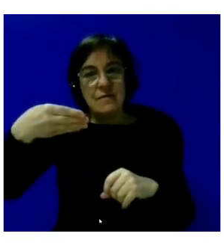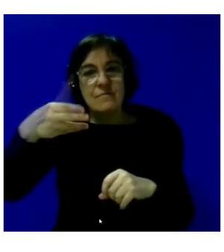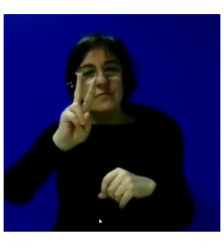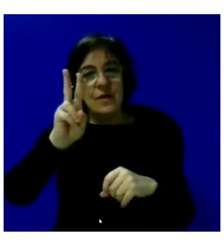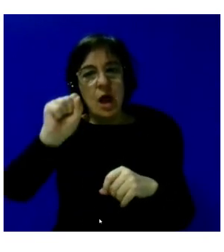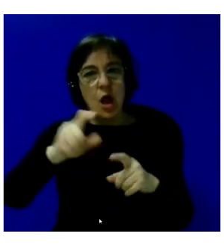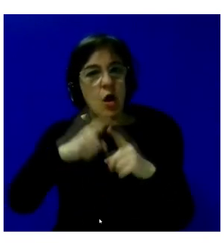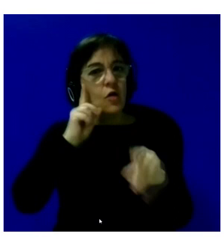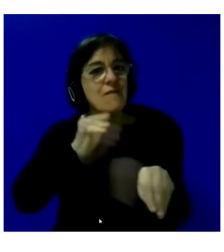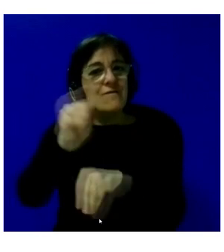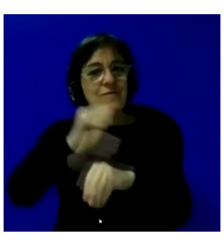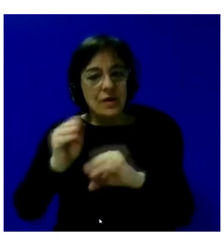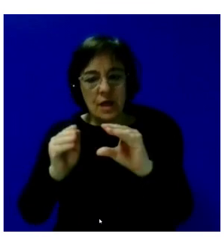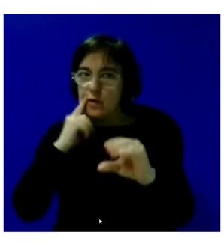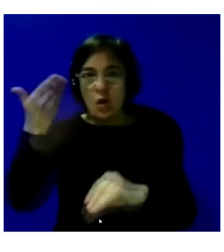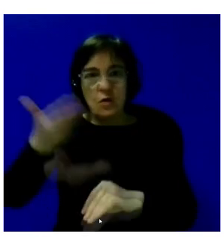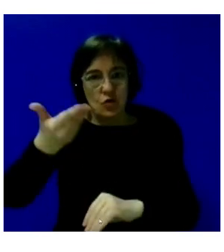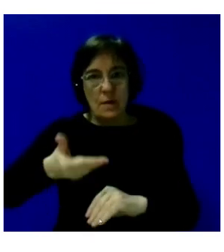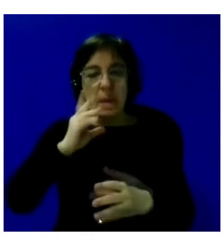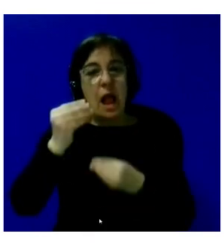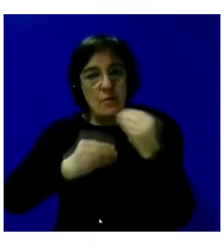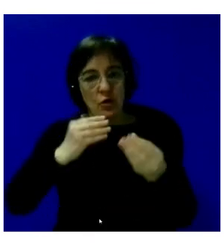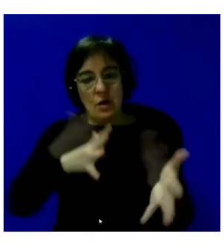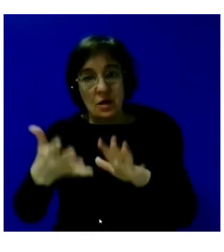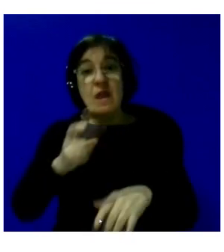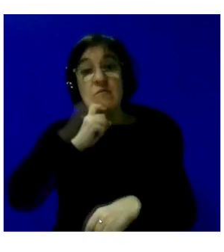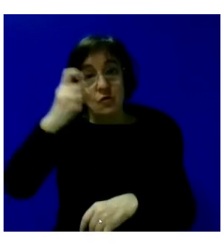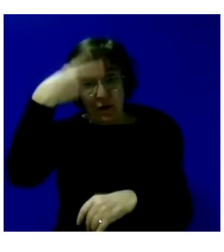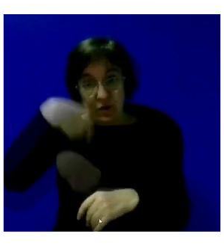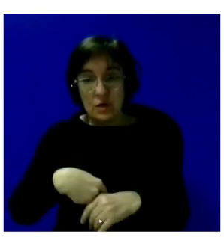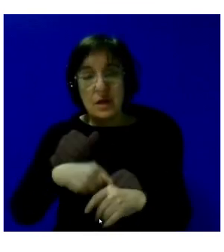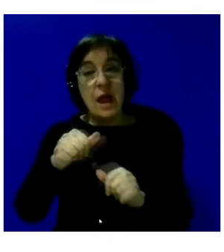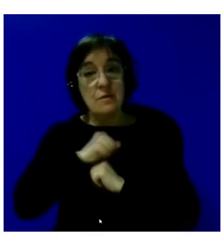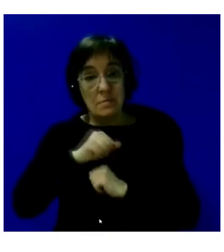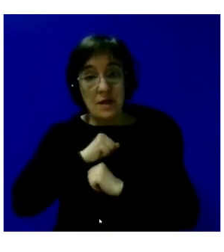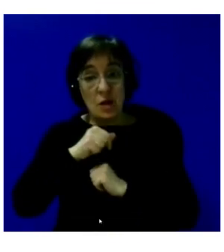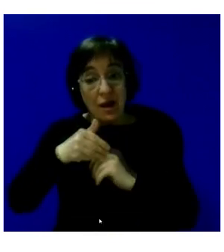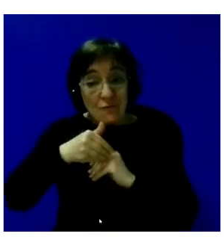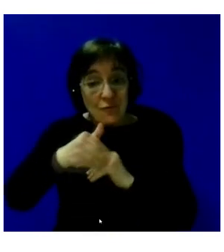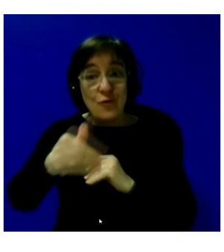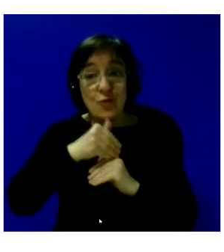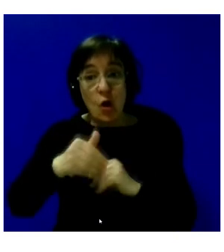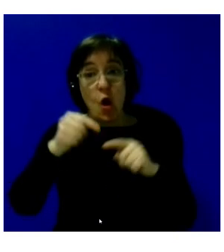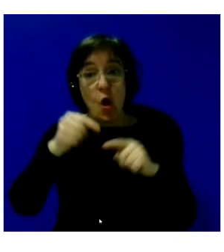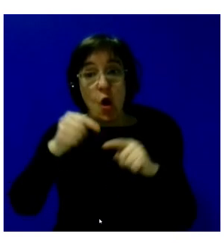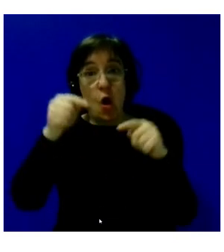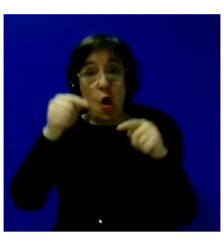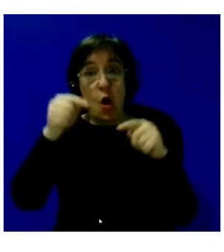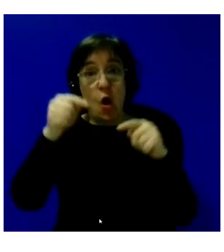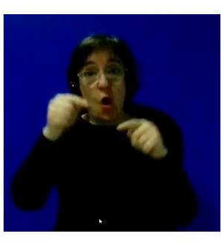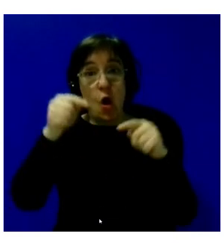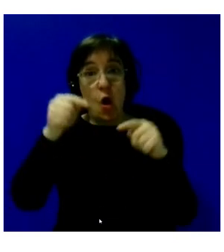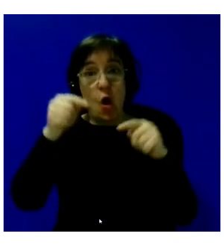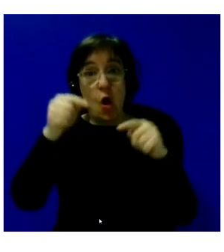una financiación fundamental para llevarla a cabo a la Fundación 11. Y esperemos que este futuro, que hoy se retoma,